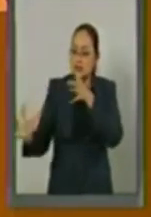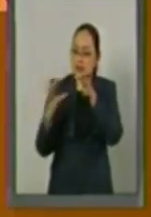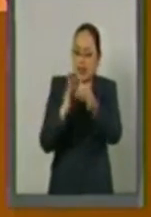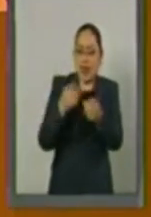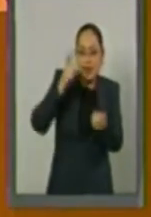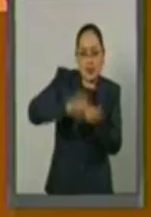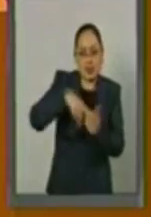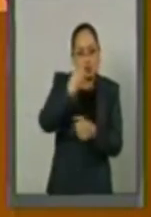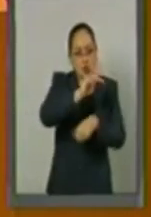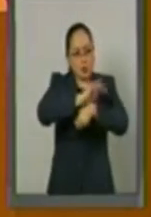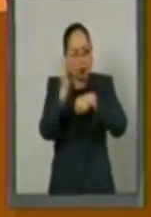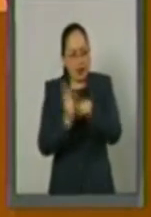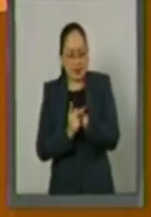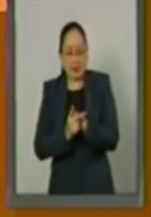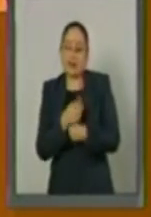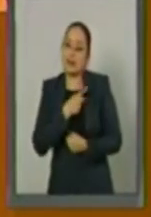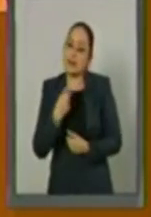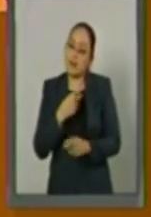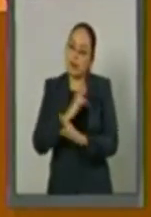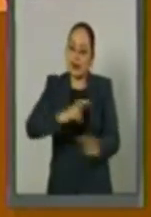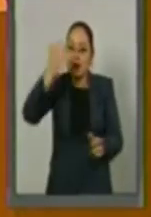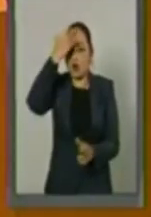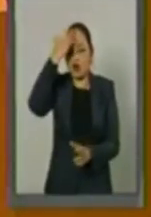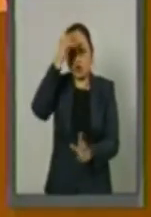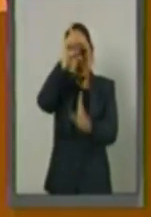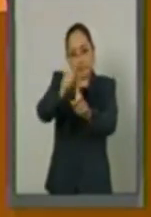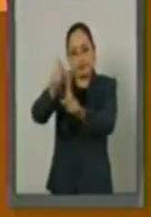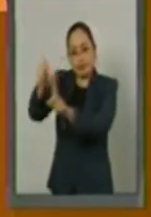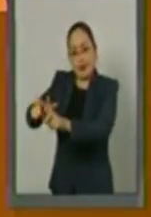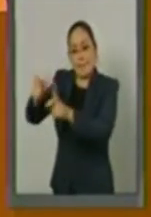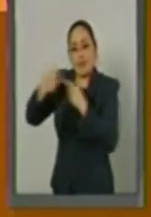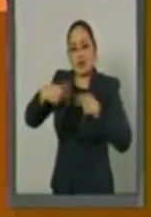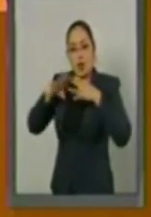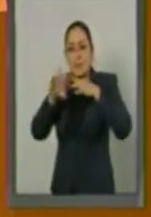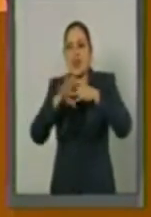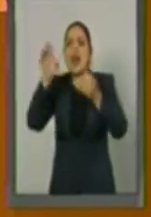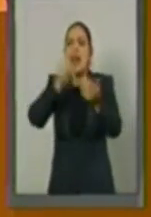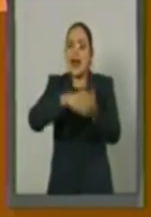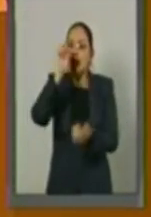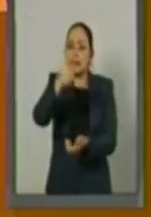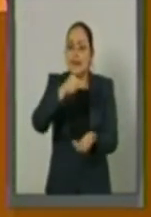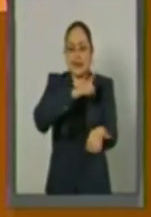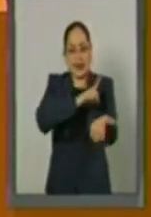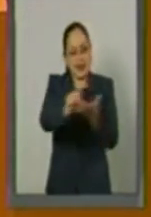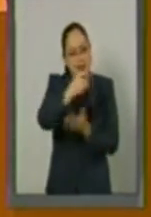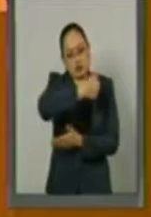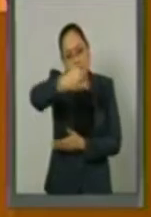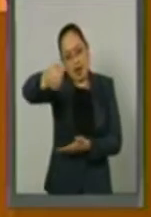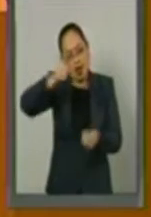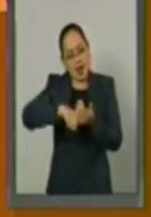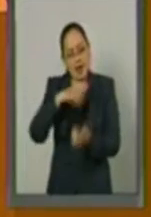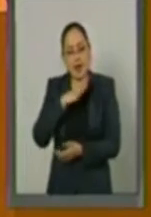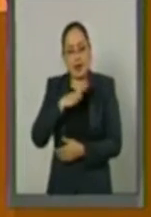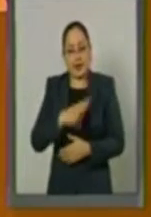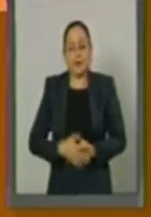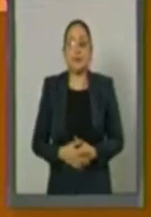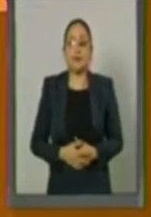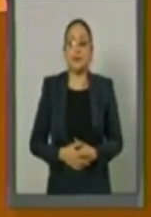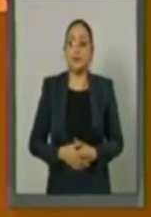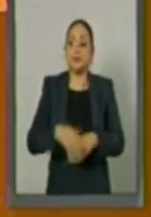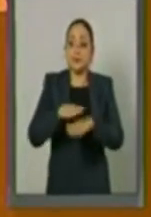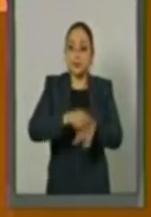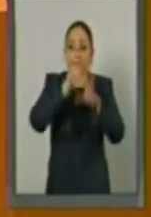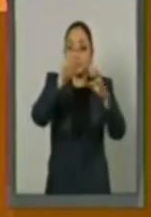interior, reconociendo que son sujetos de derecho. Un marco para la cooperación internacional amplia respecto de los